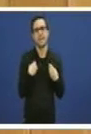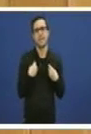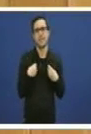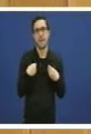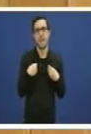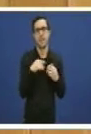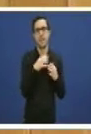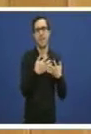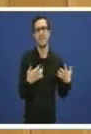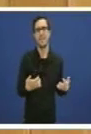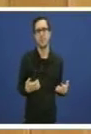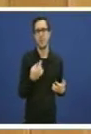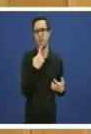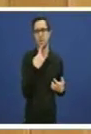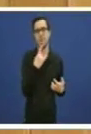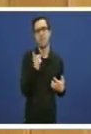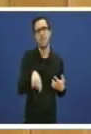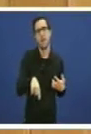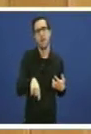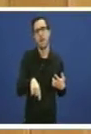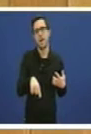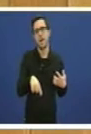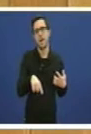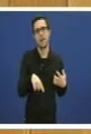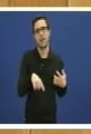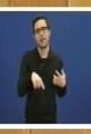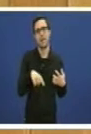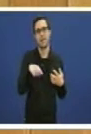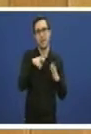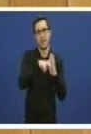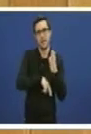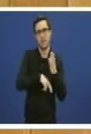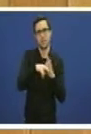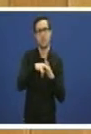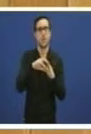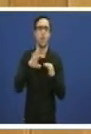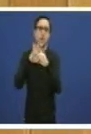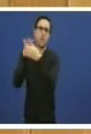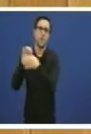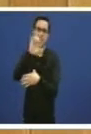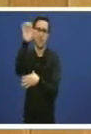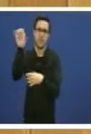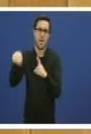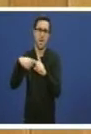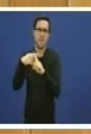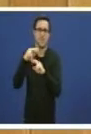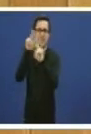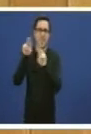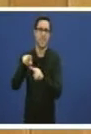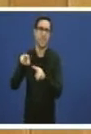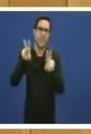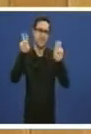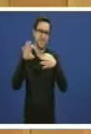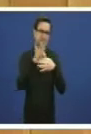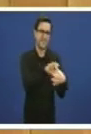de seguridade social e no disposto nos regulamentos comunitarios europeos e convenios internacionais na materia no que